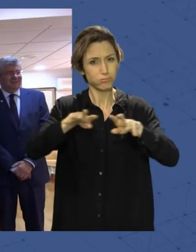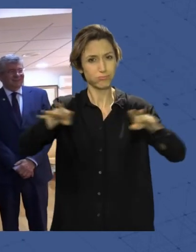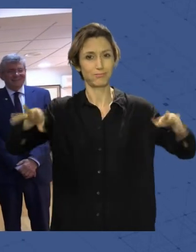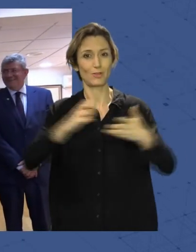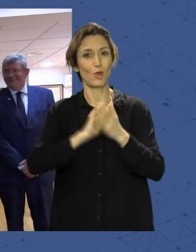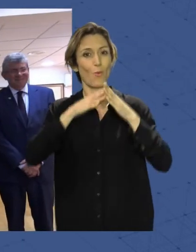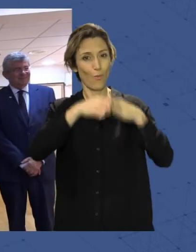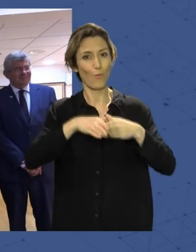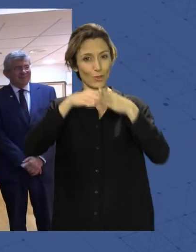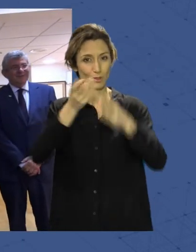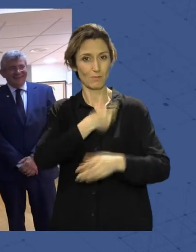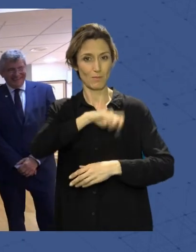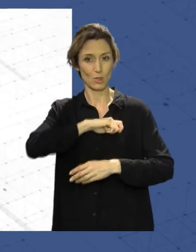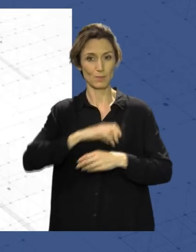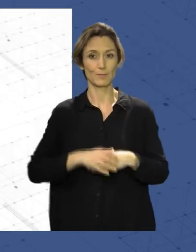de los puertos españoles.